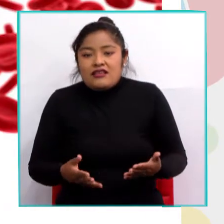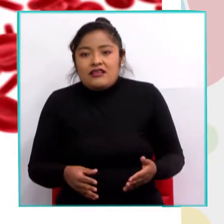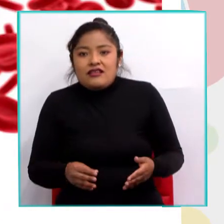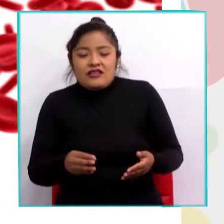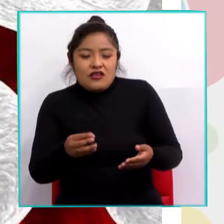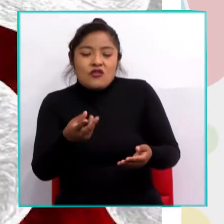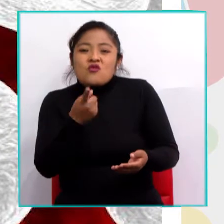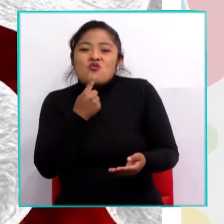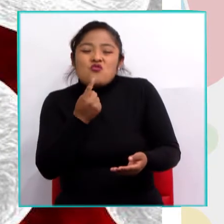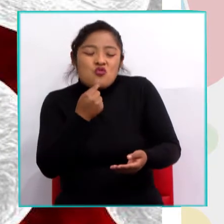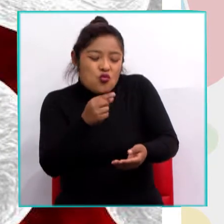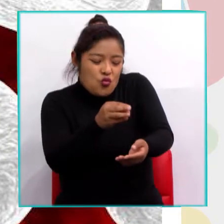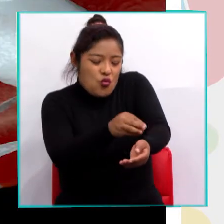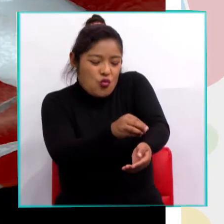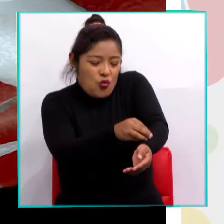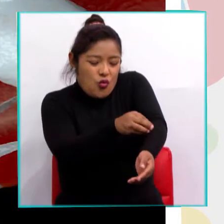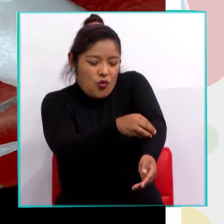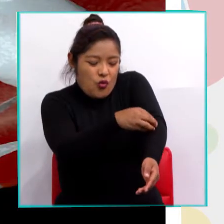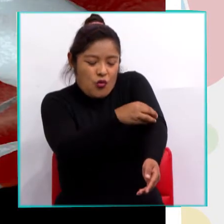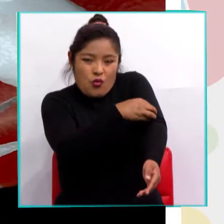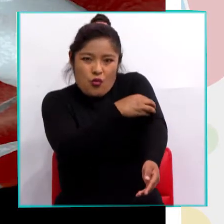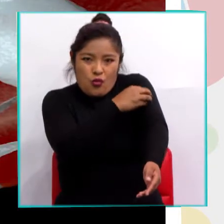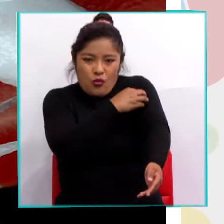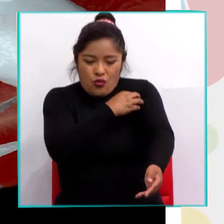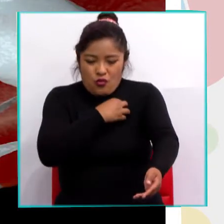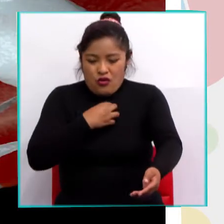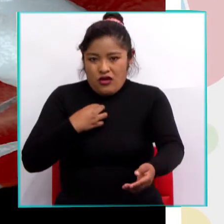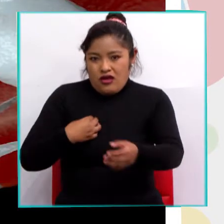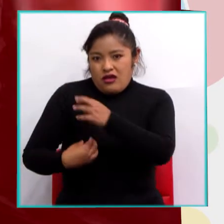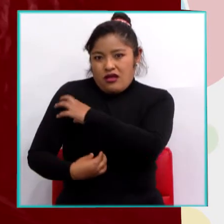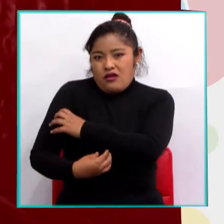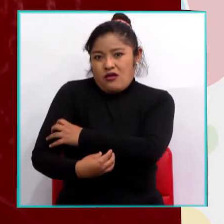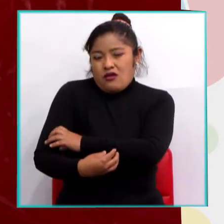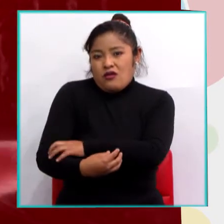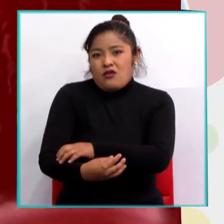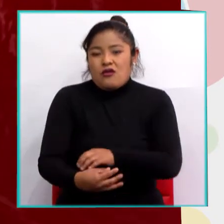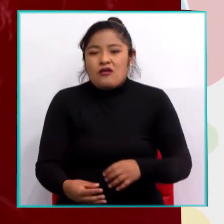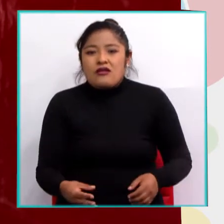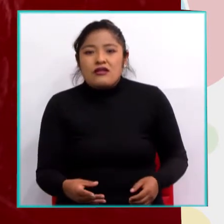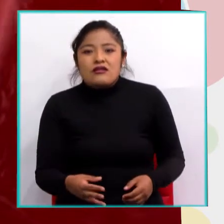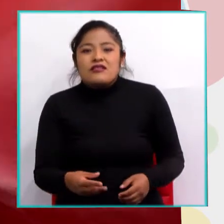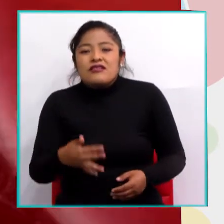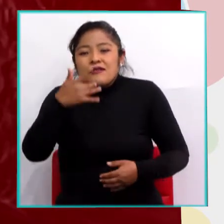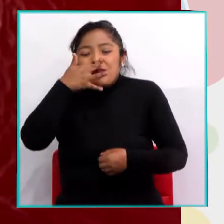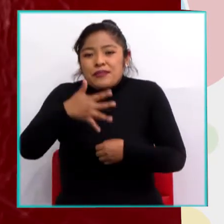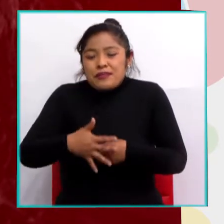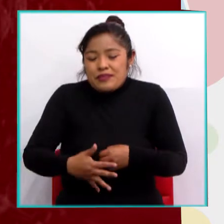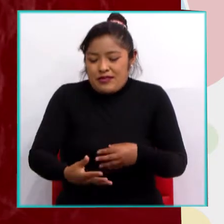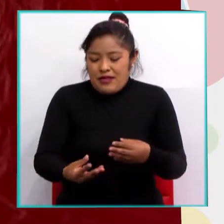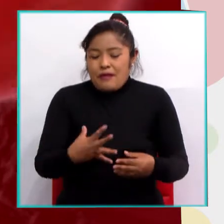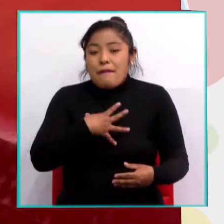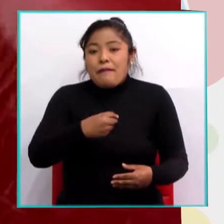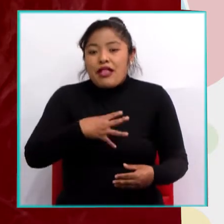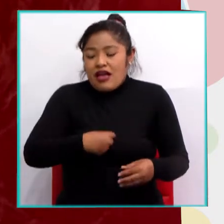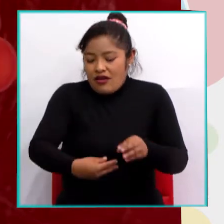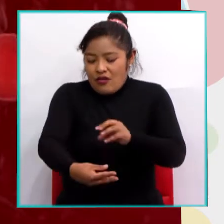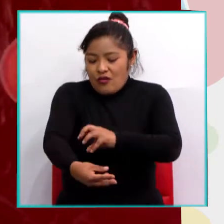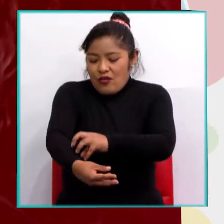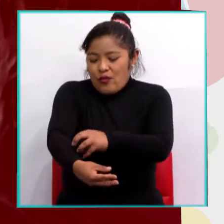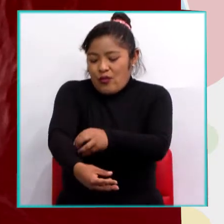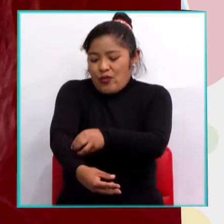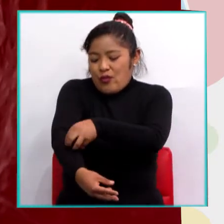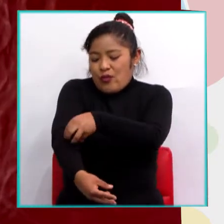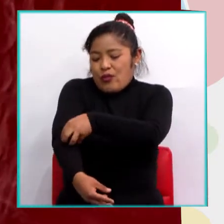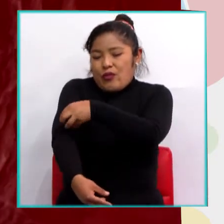los glóbulos blancos y las plaquetas. Los glóbulos rojos son sustancias viscosas